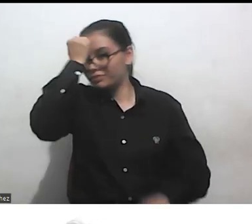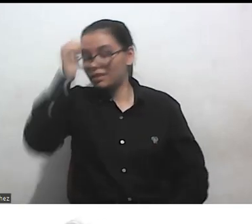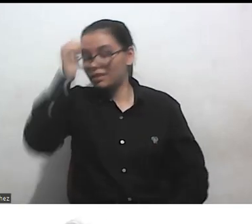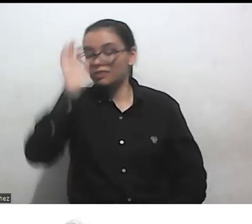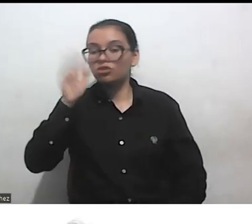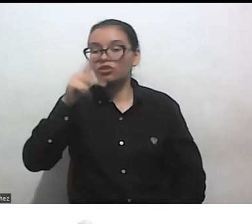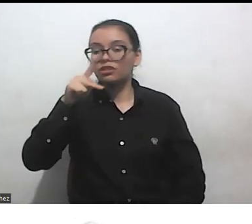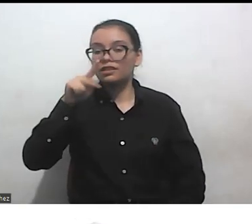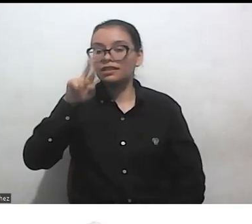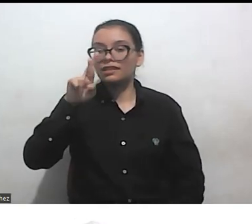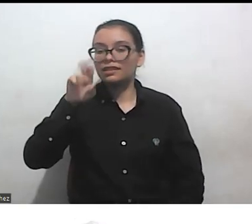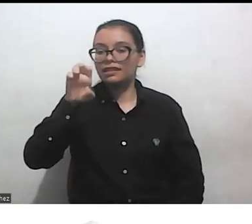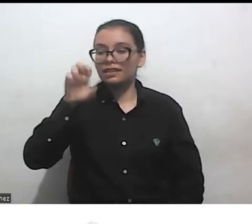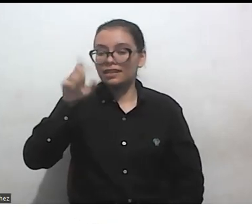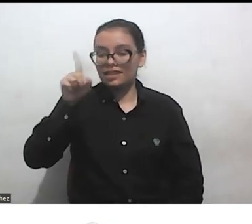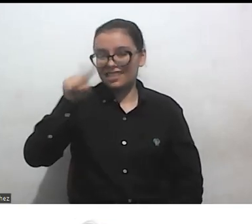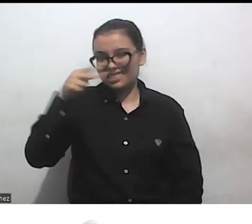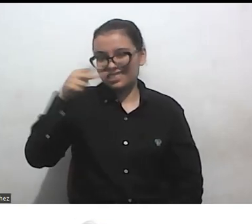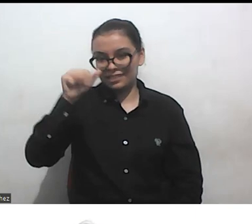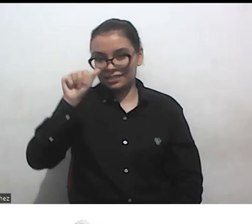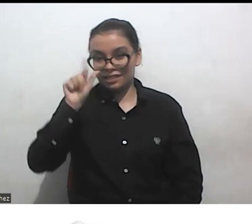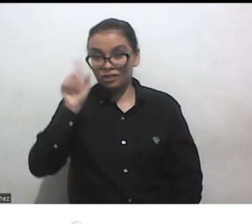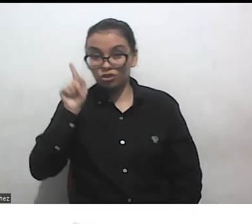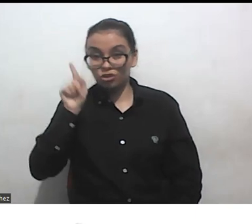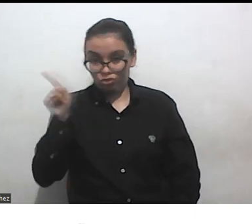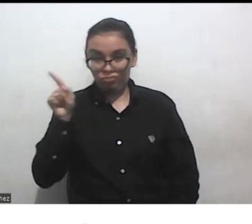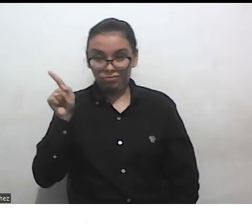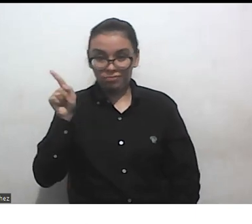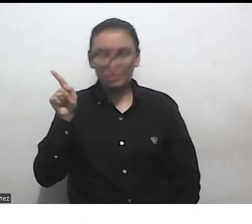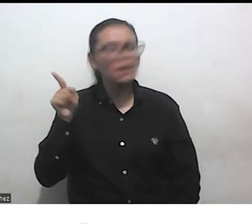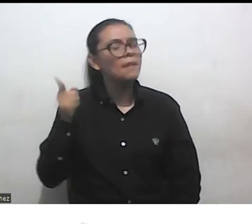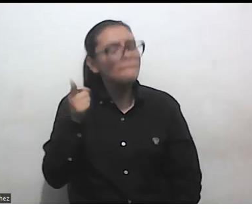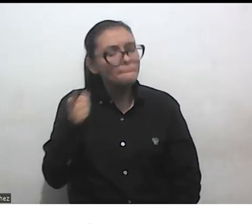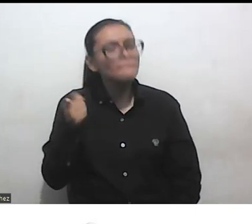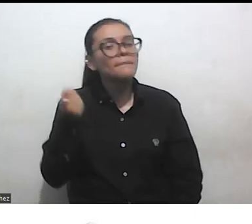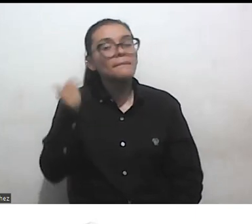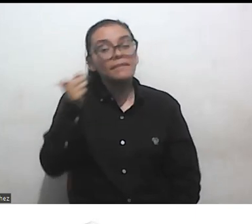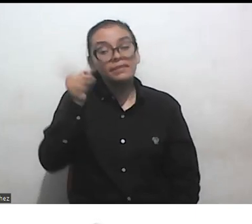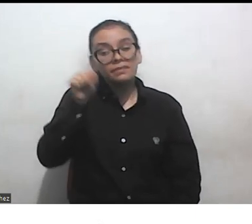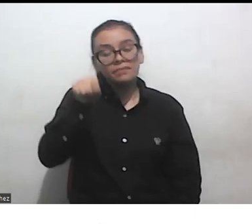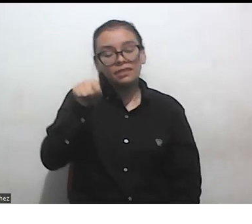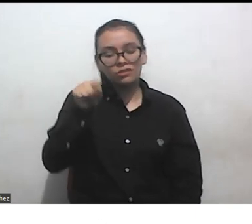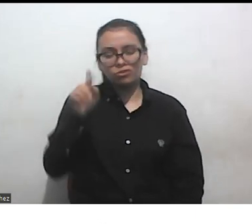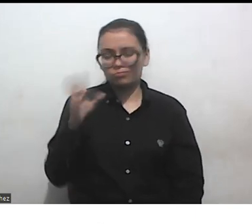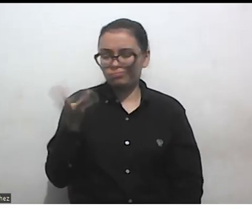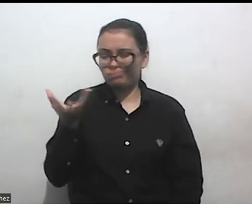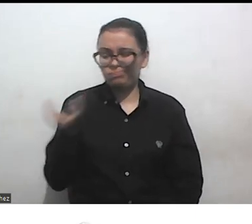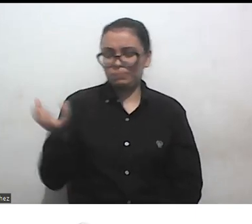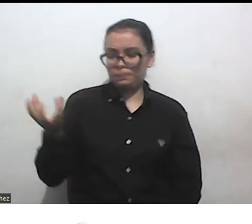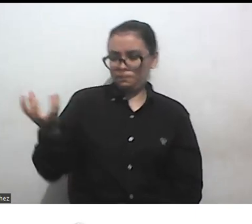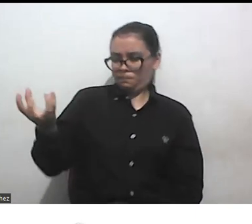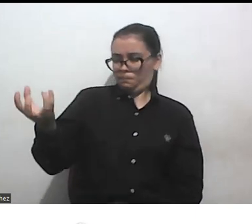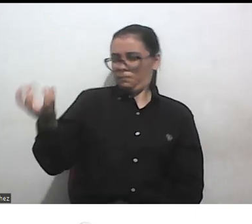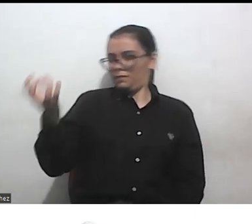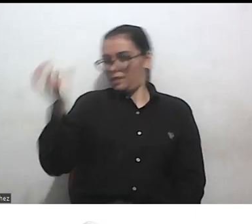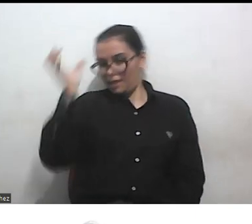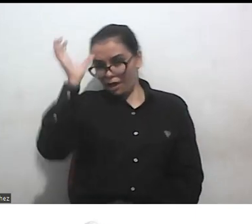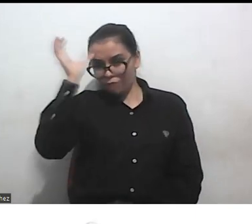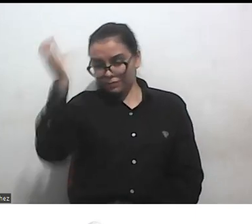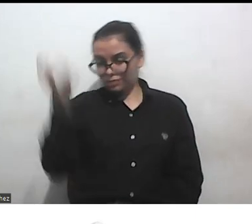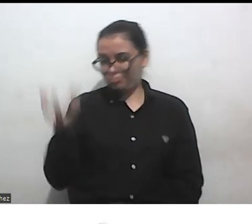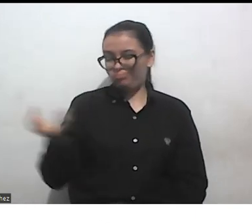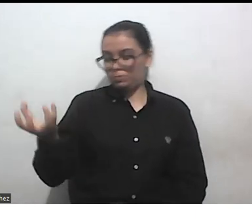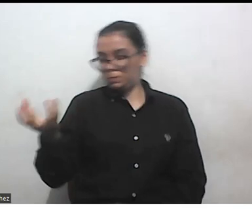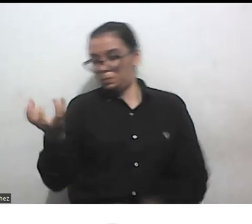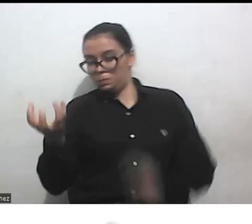eje de opresiones, pero al mismo tiempo, distanciarse, reflexionar al respecto